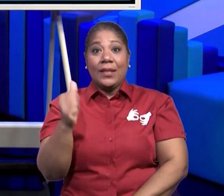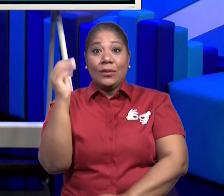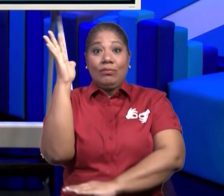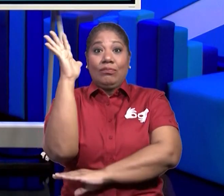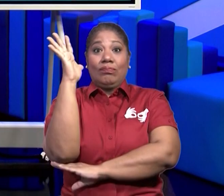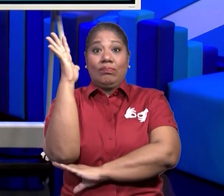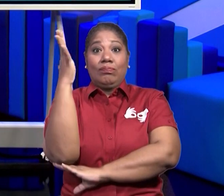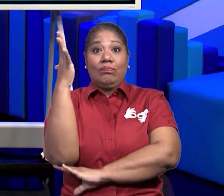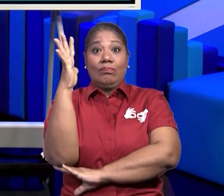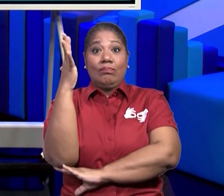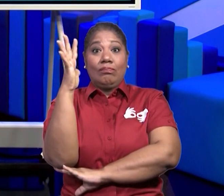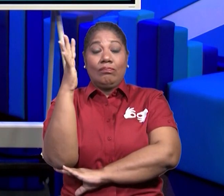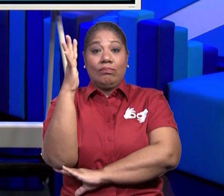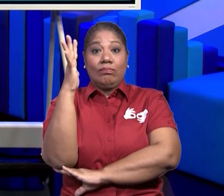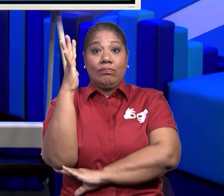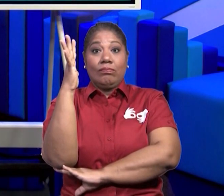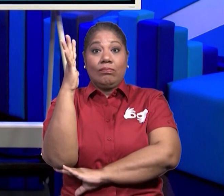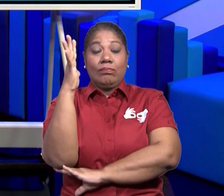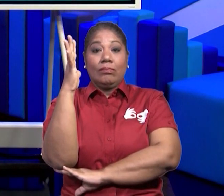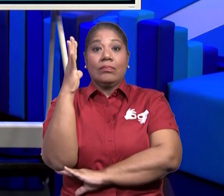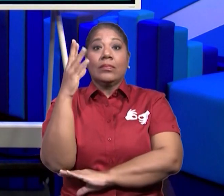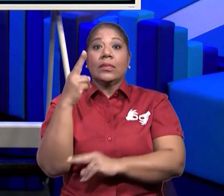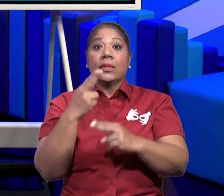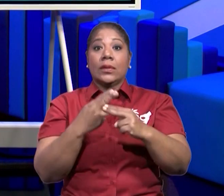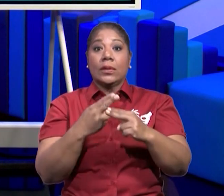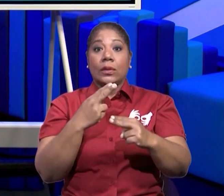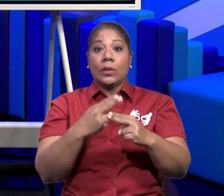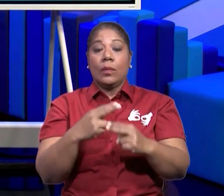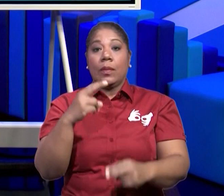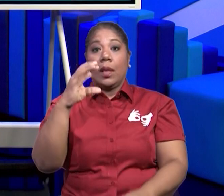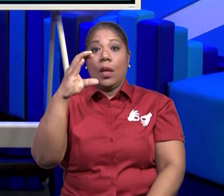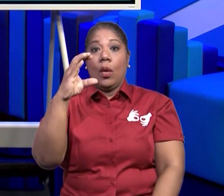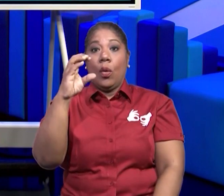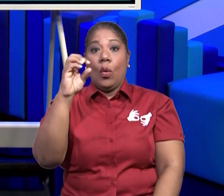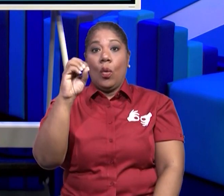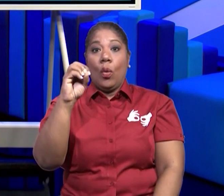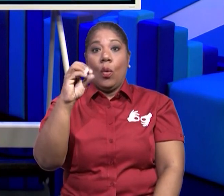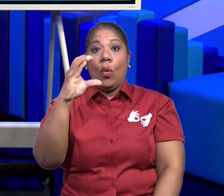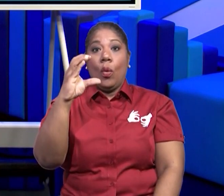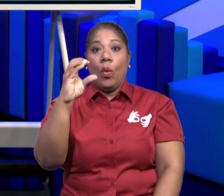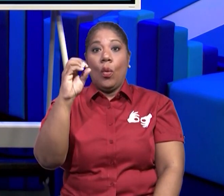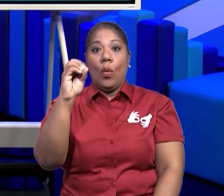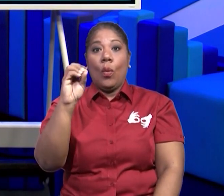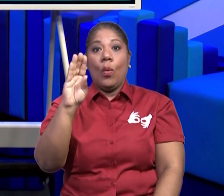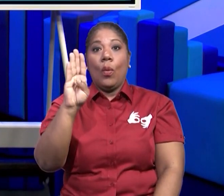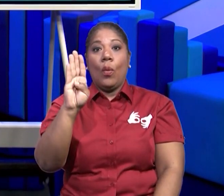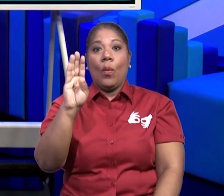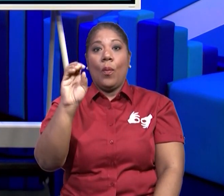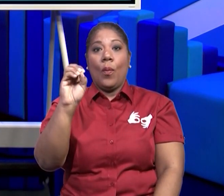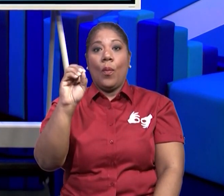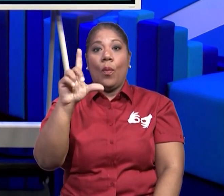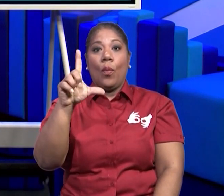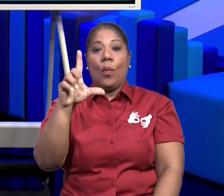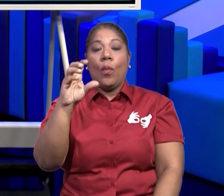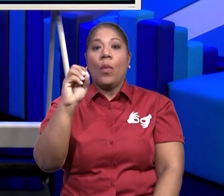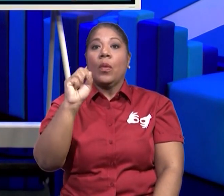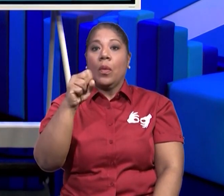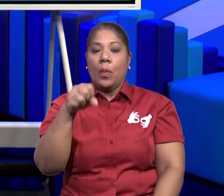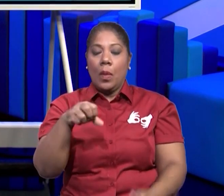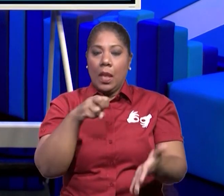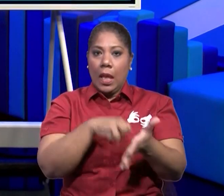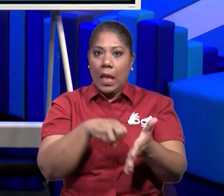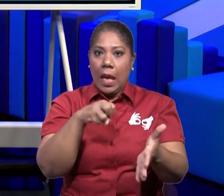muy costoso que es el cocobolo. Y de ese árbol se hacen diferentes muebles,